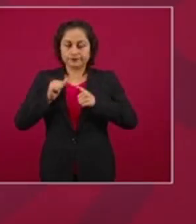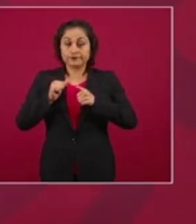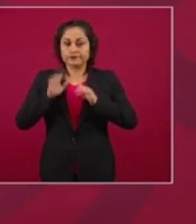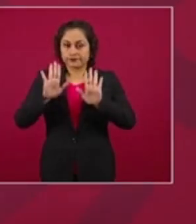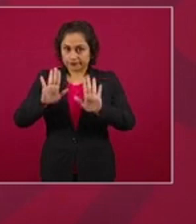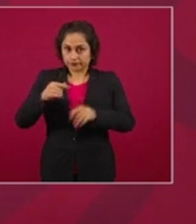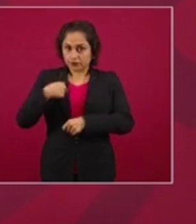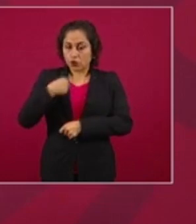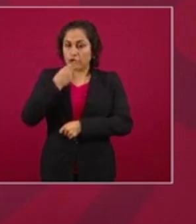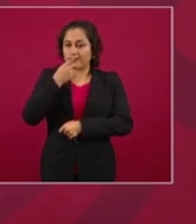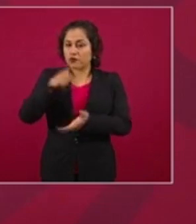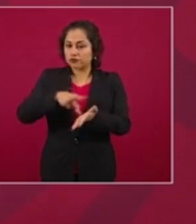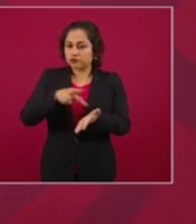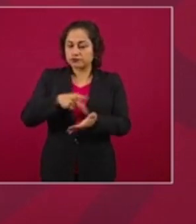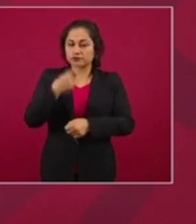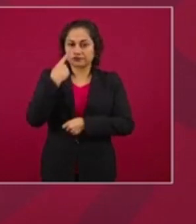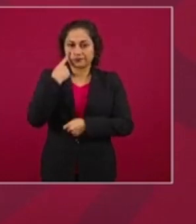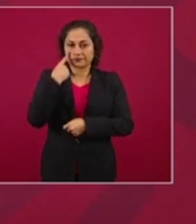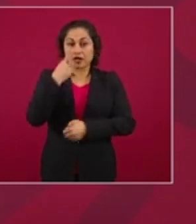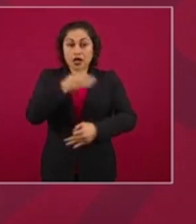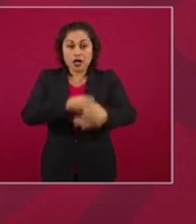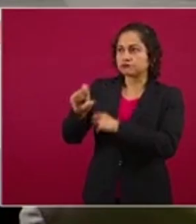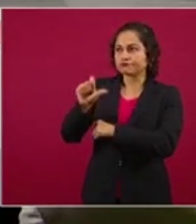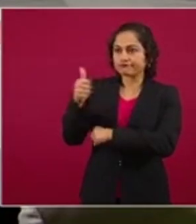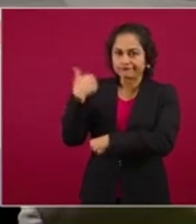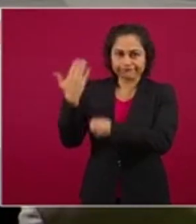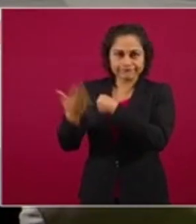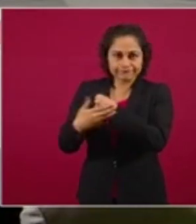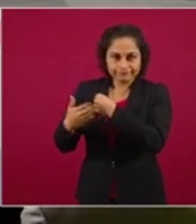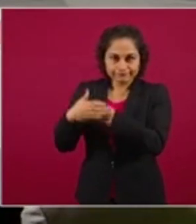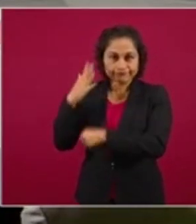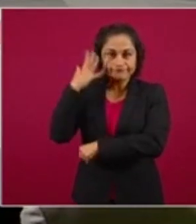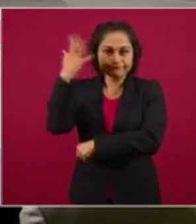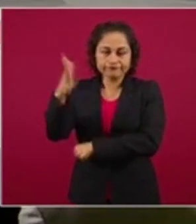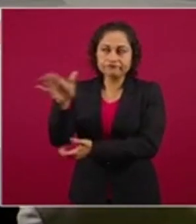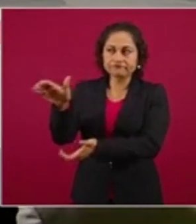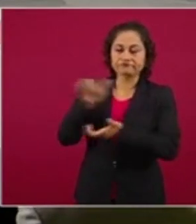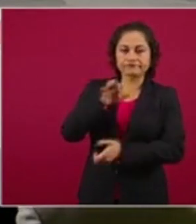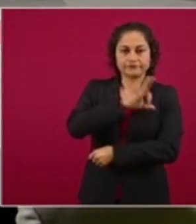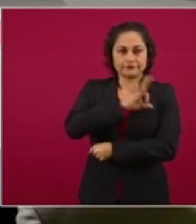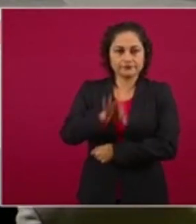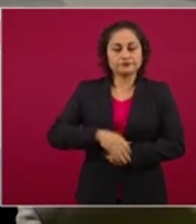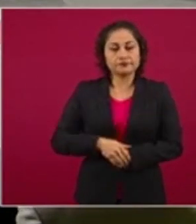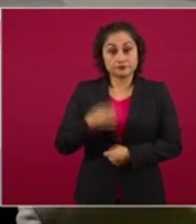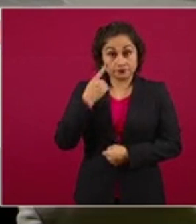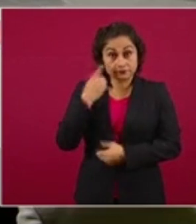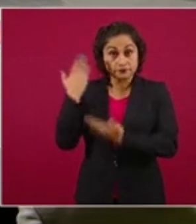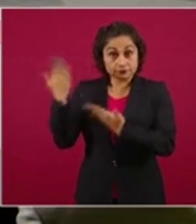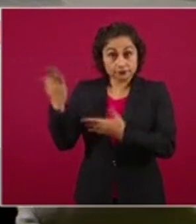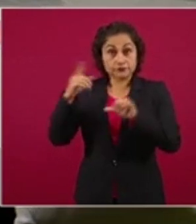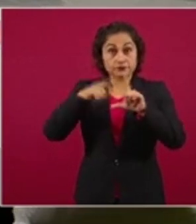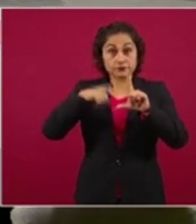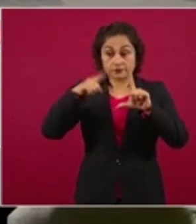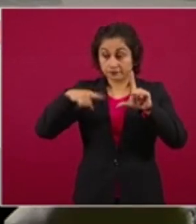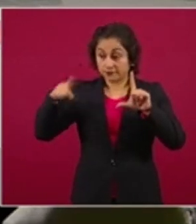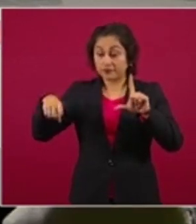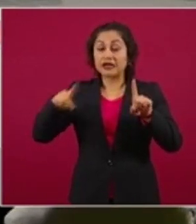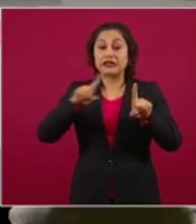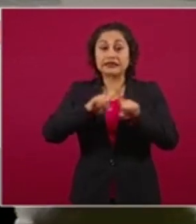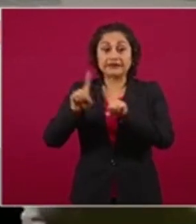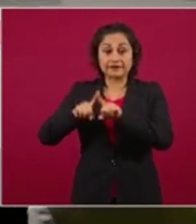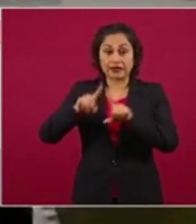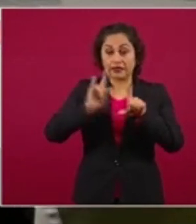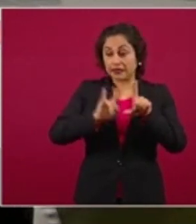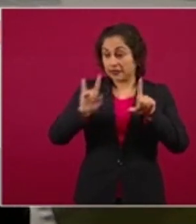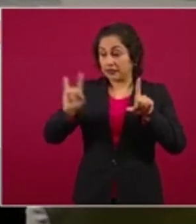Todos y todas tendrán acceso a la vacuna. Se ve en el diagrama, tenemos varias etapas claramente identificadas.